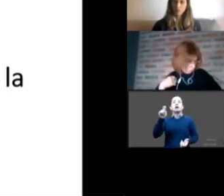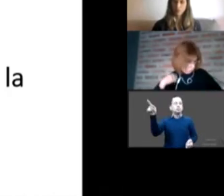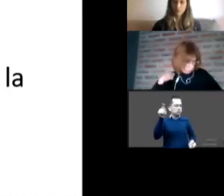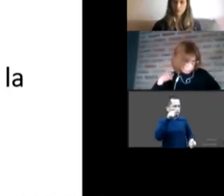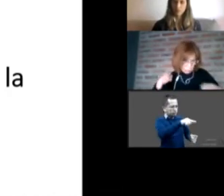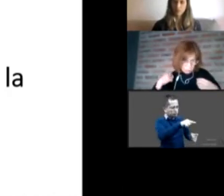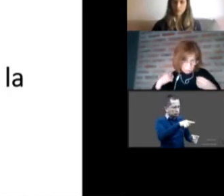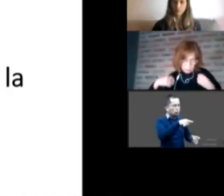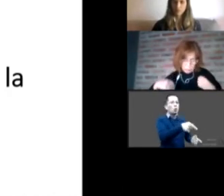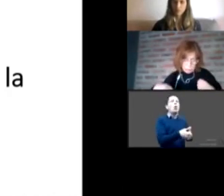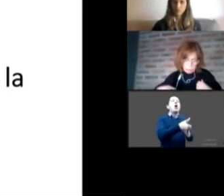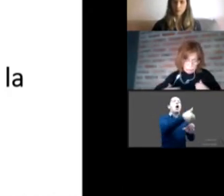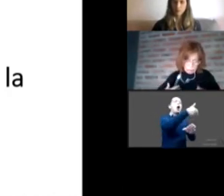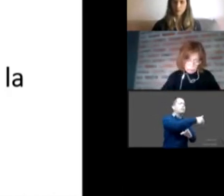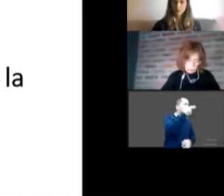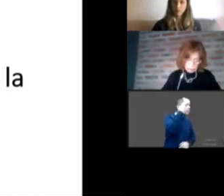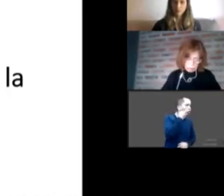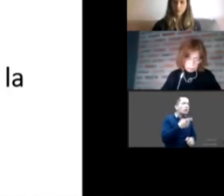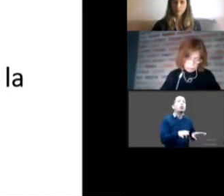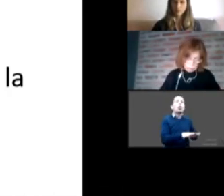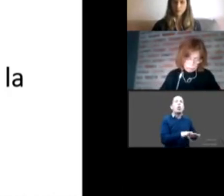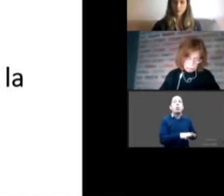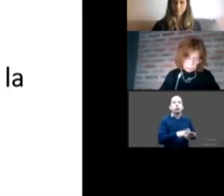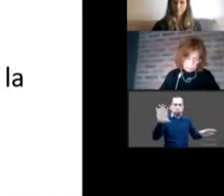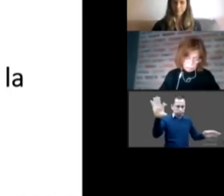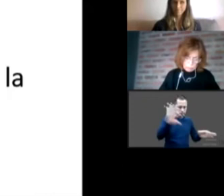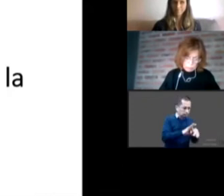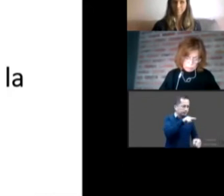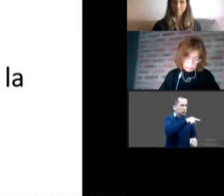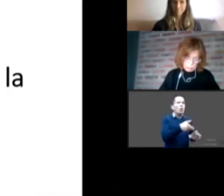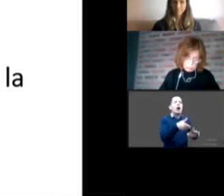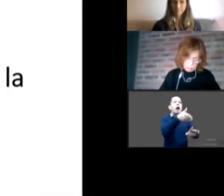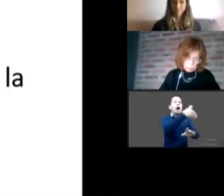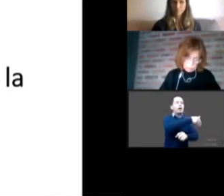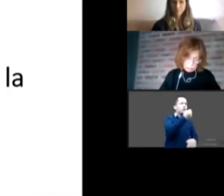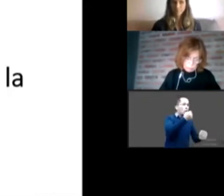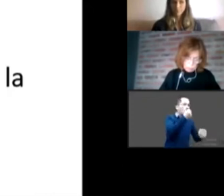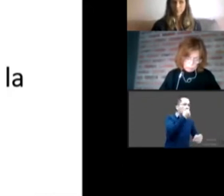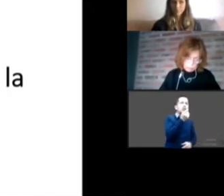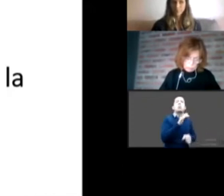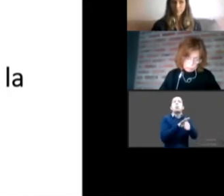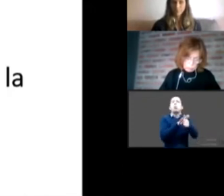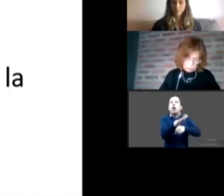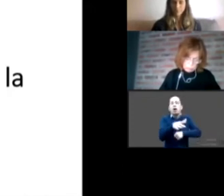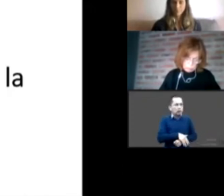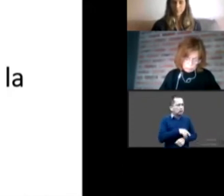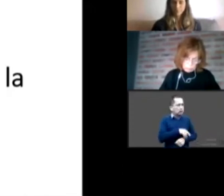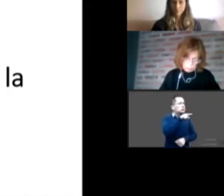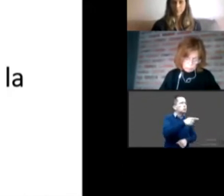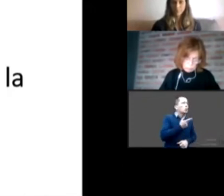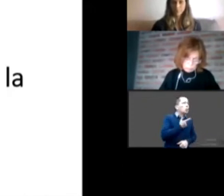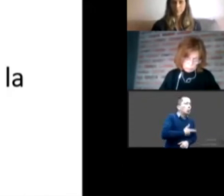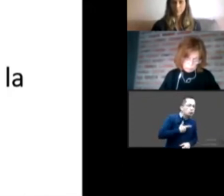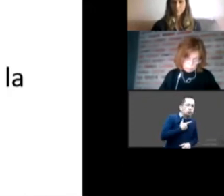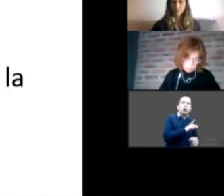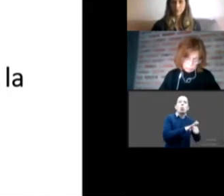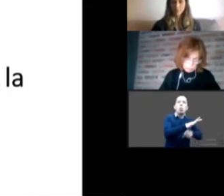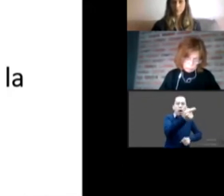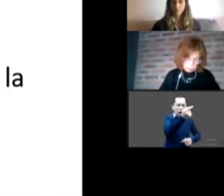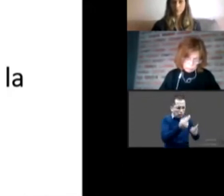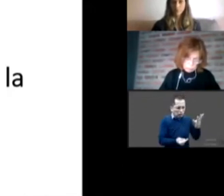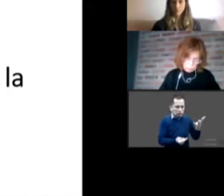qué comías qué te gusta cómo enfrentamos el día de hoy entonces